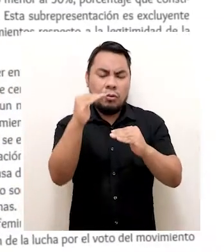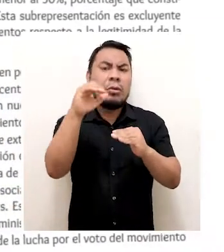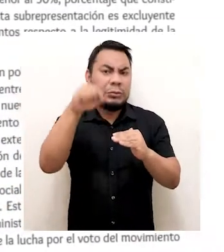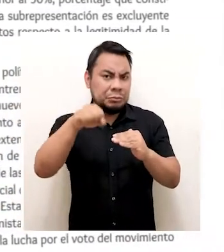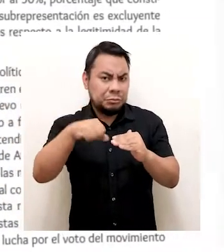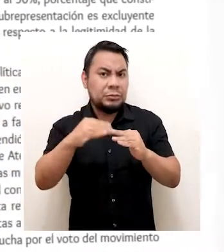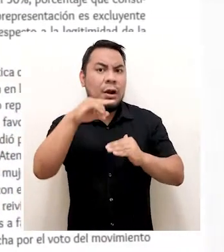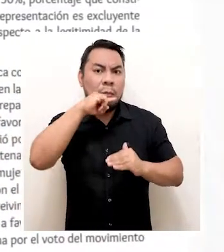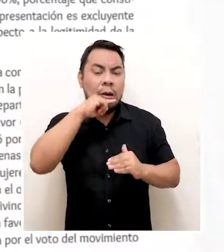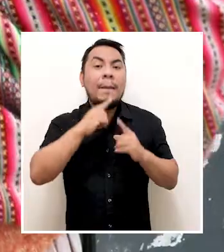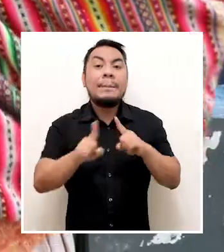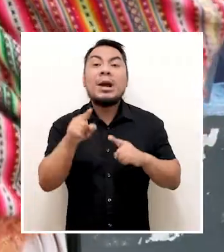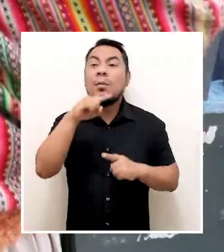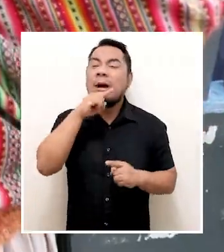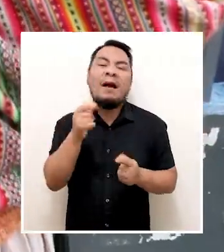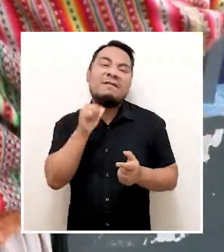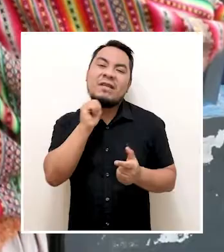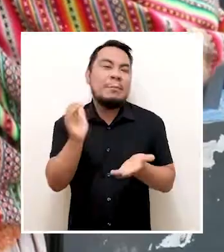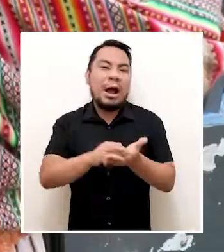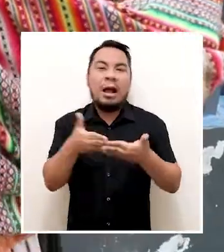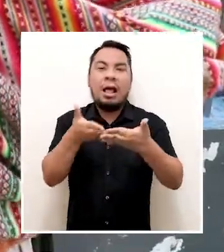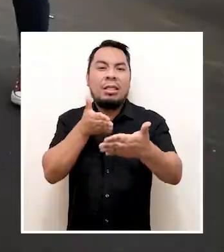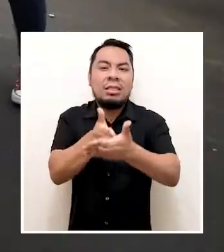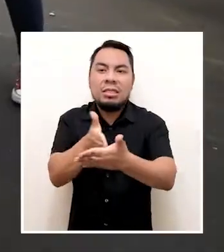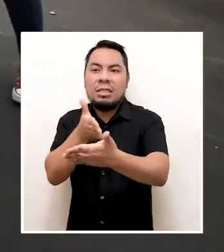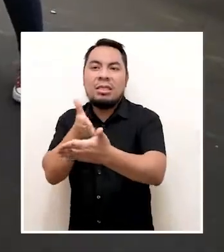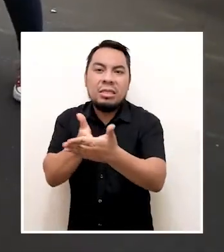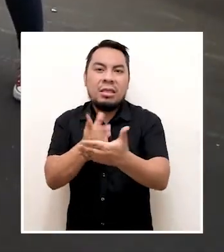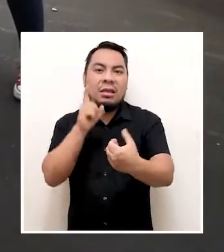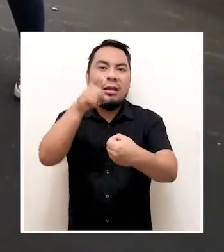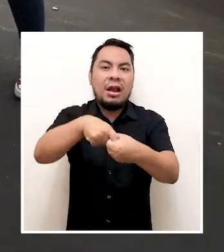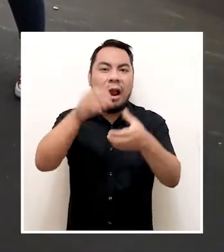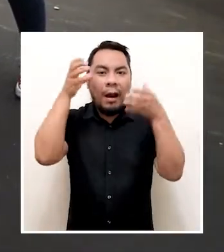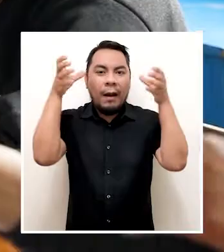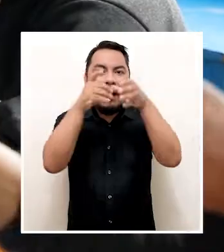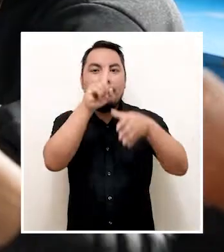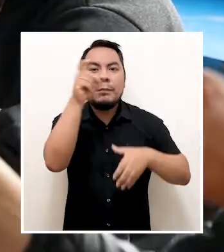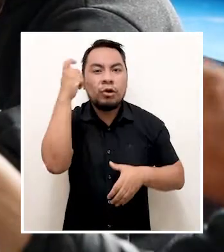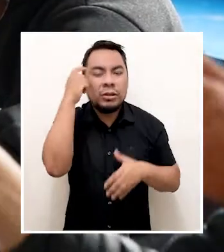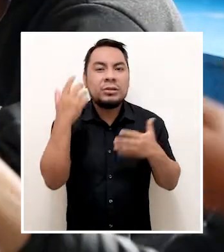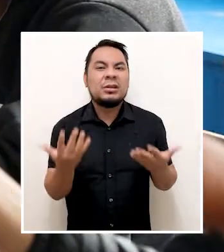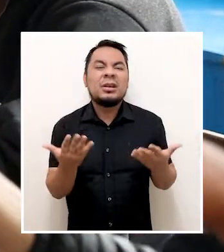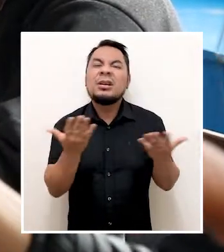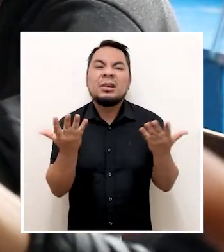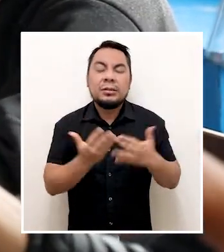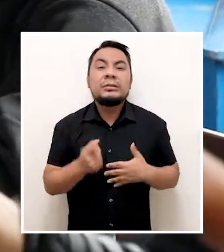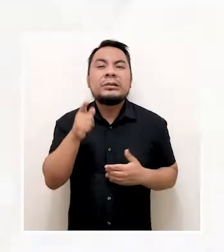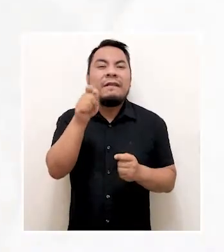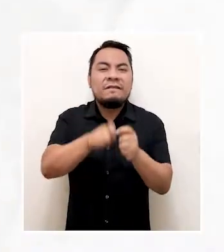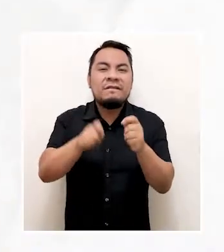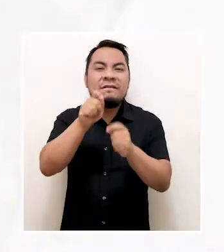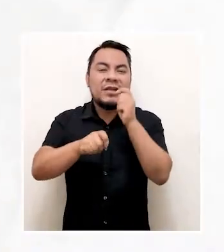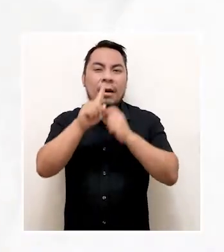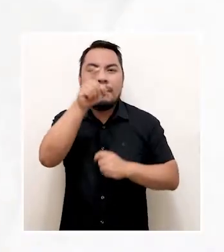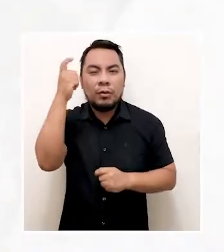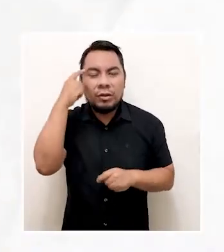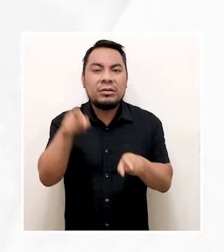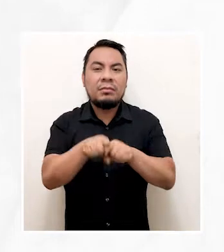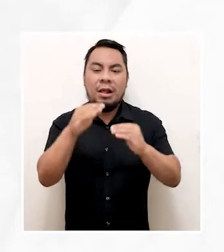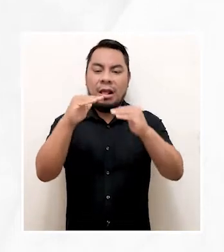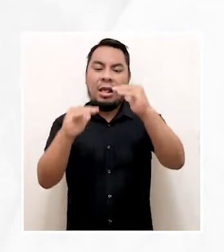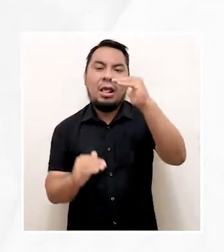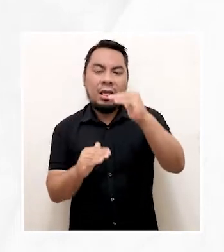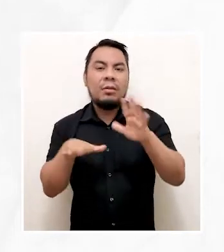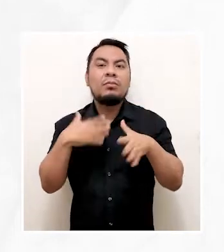pesar de ese incremento, las mujeres tienen muchas barreras para participar plenamente en política. Tales como son el acoso